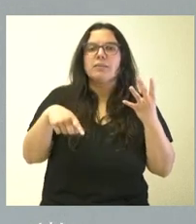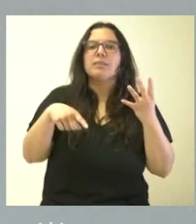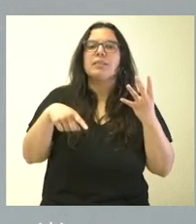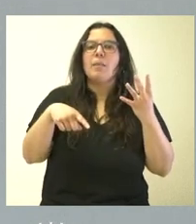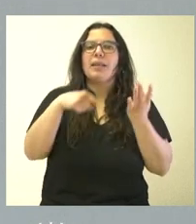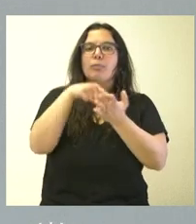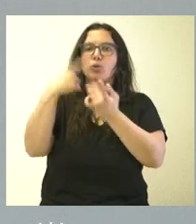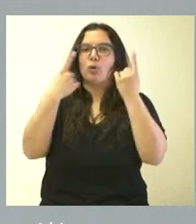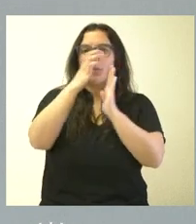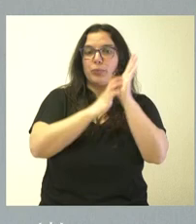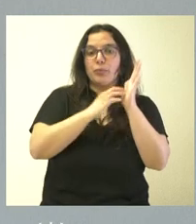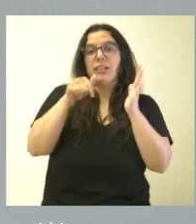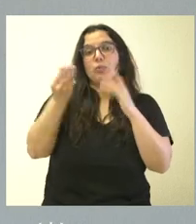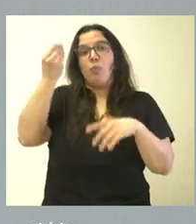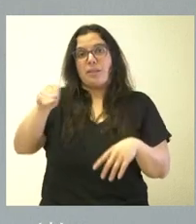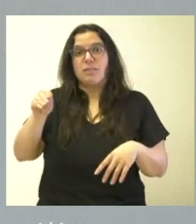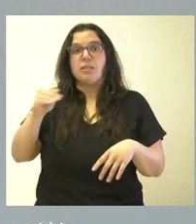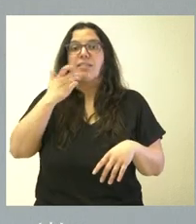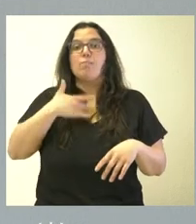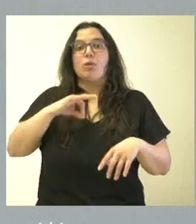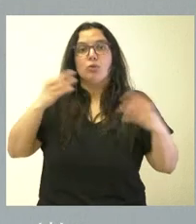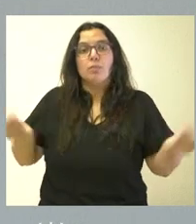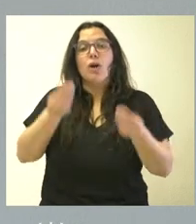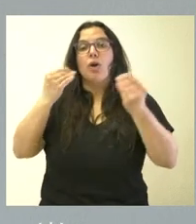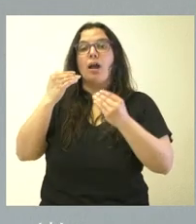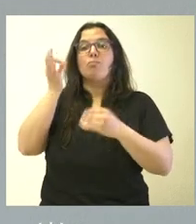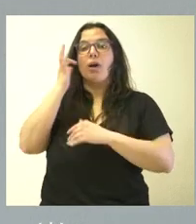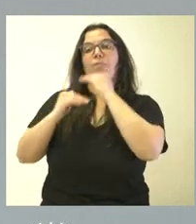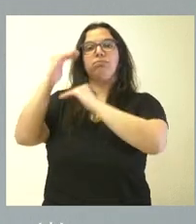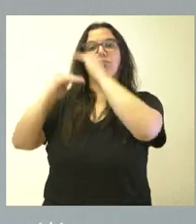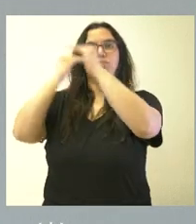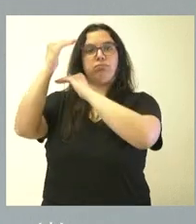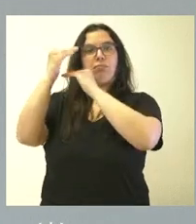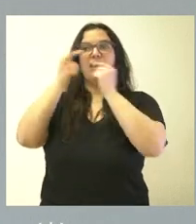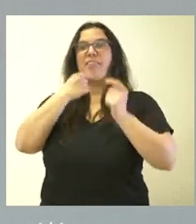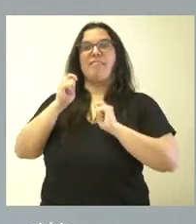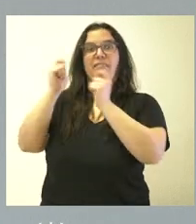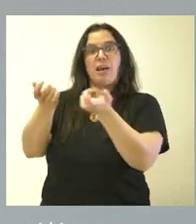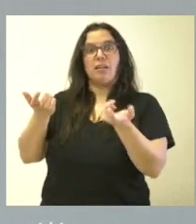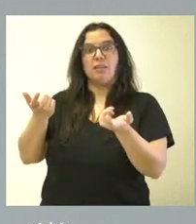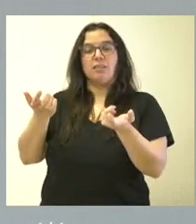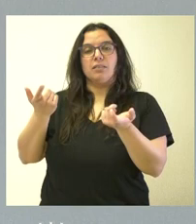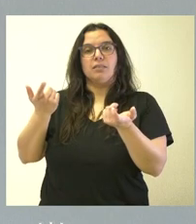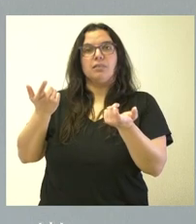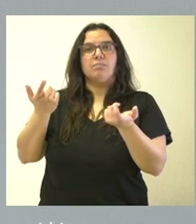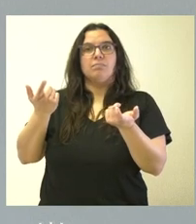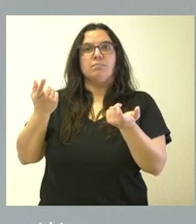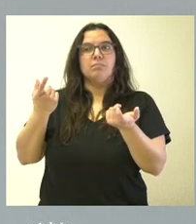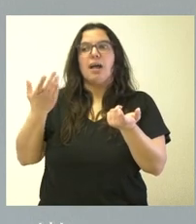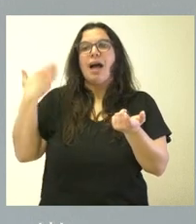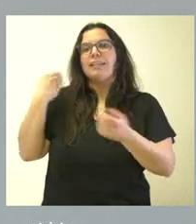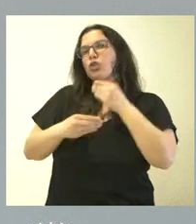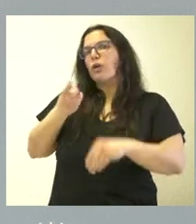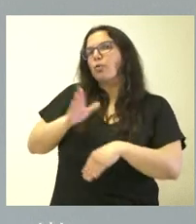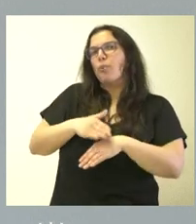aspectos. Y este es otro de ellos. Si podemos mejorar los ascensos funcionales de las mujeres, la pregunta no es si esto se pudo haber hecho